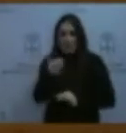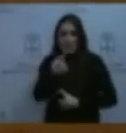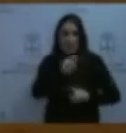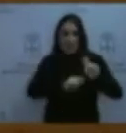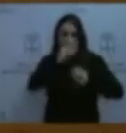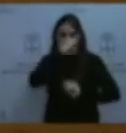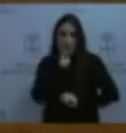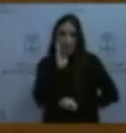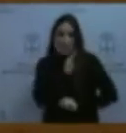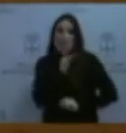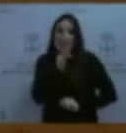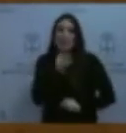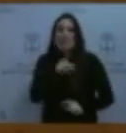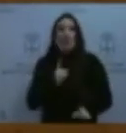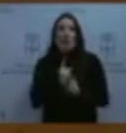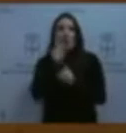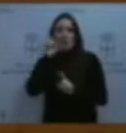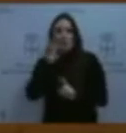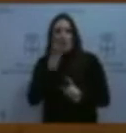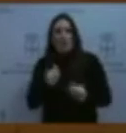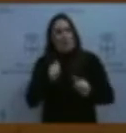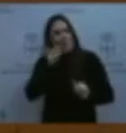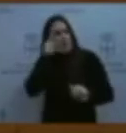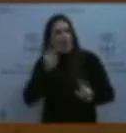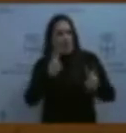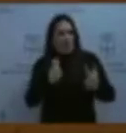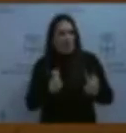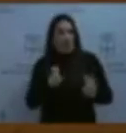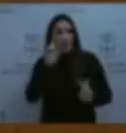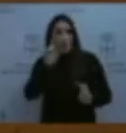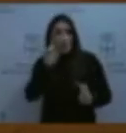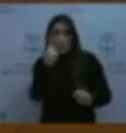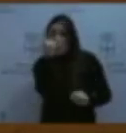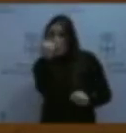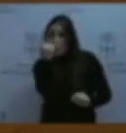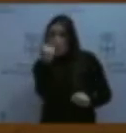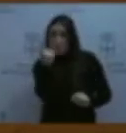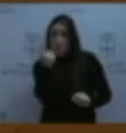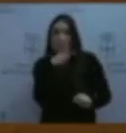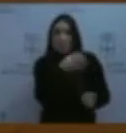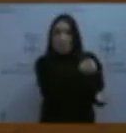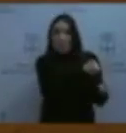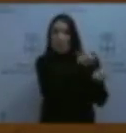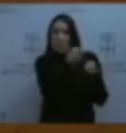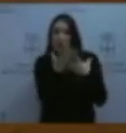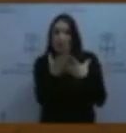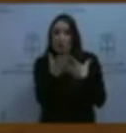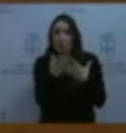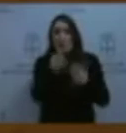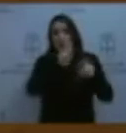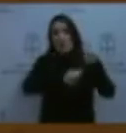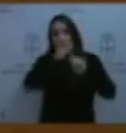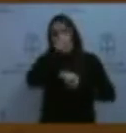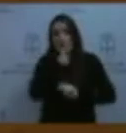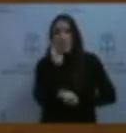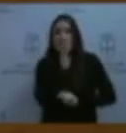profesores que han empezado también a preocuparse por el asunto. Uno de los profesores lo que hace, ante la información que están consiguiendo a través del AMPA las familias y ante